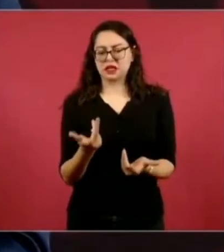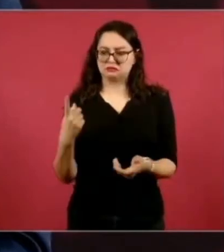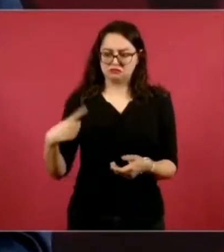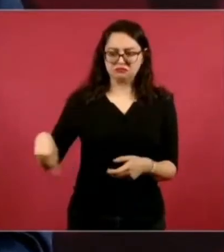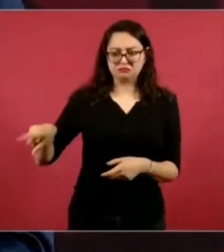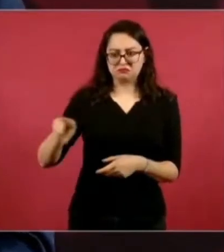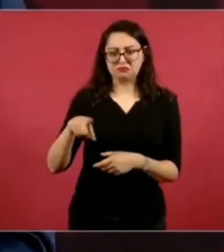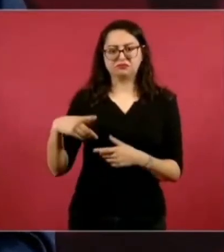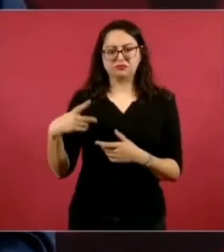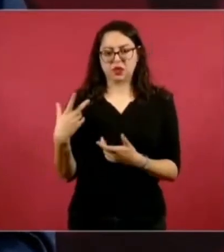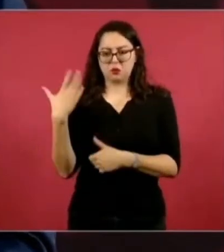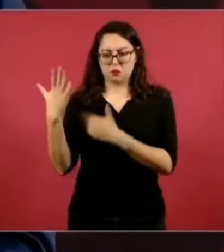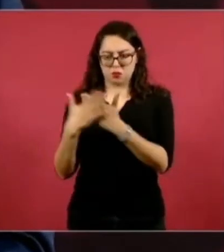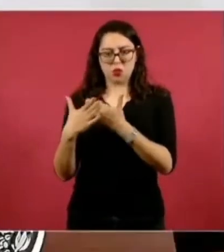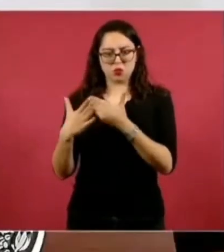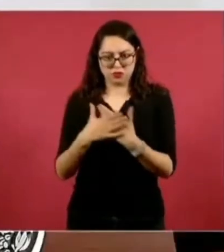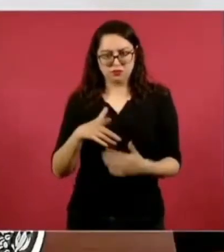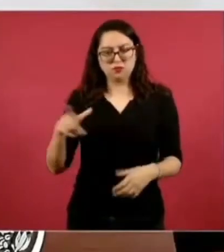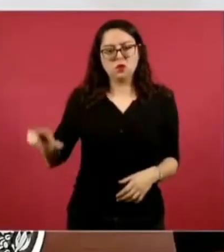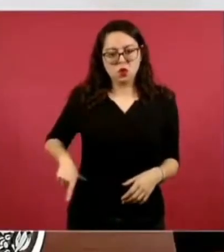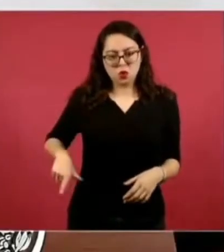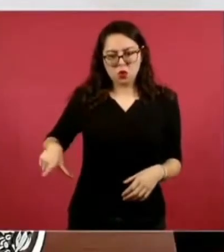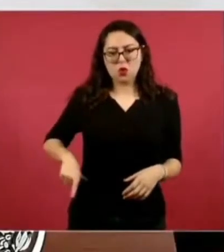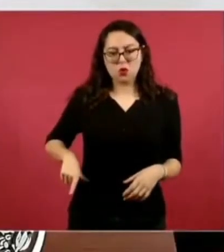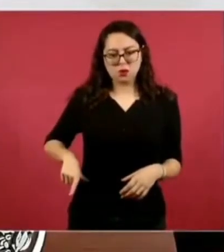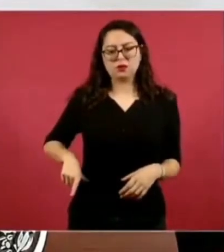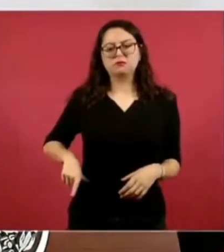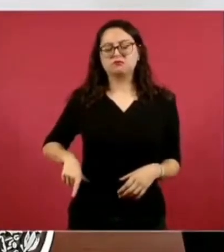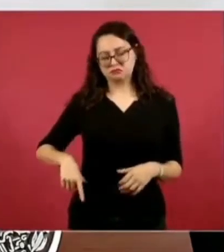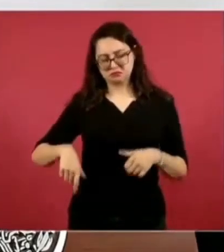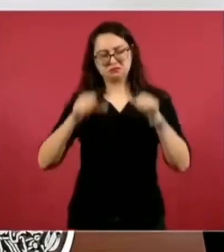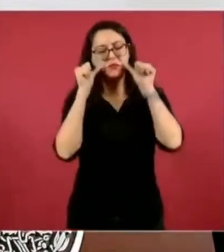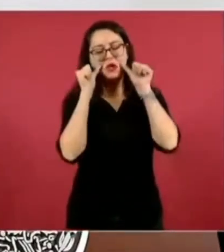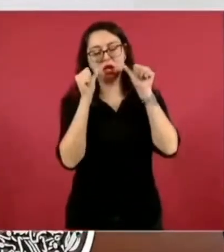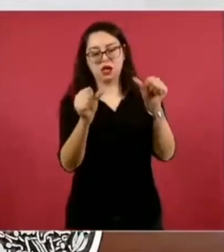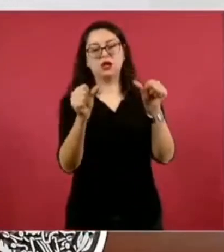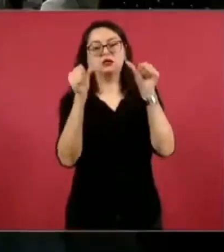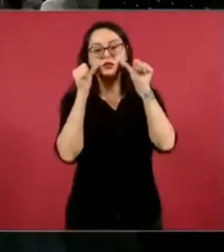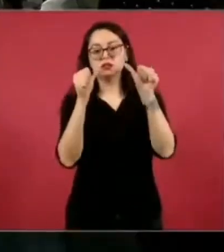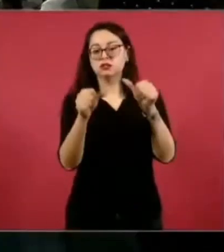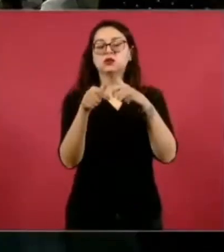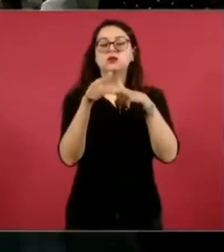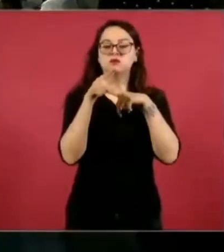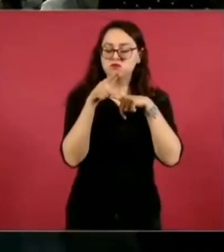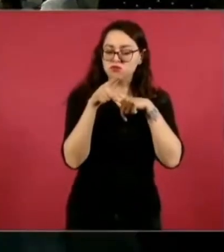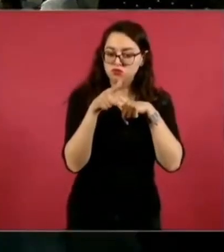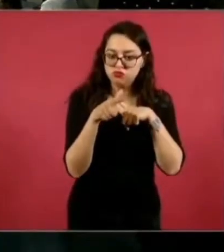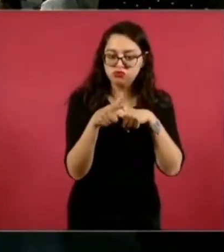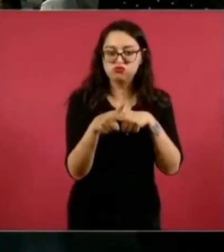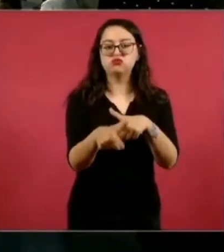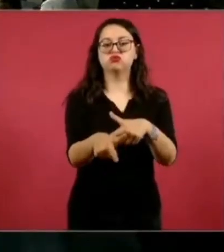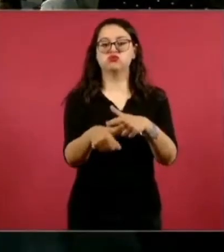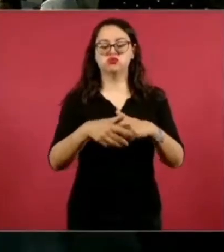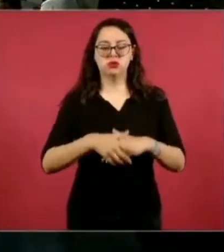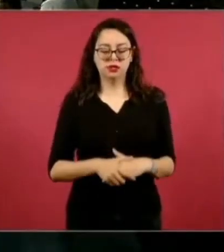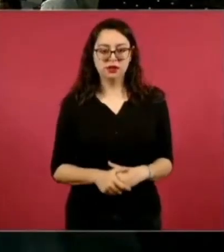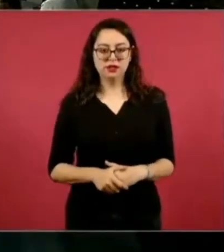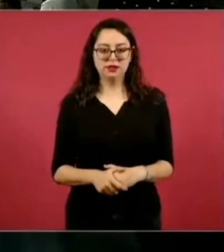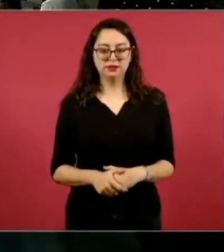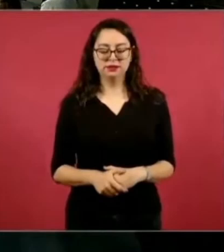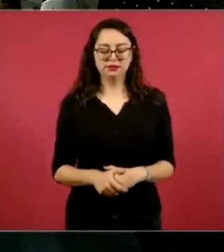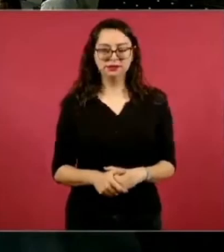atendido, no va a haber ningún problema. Esto de los abusos